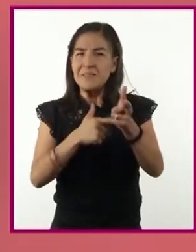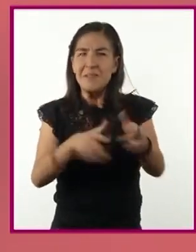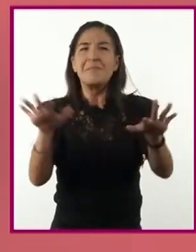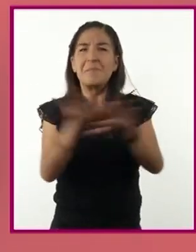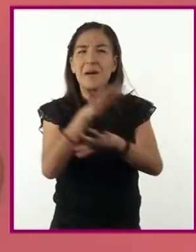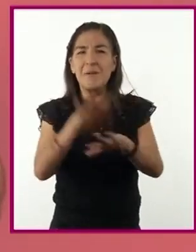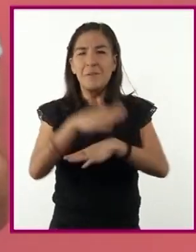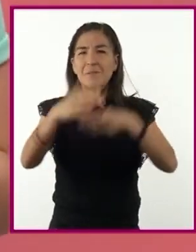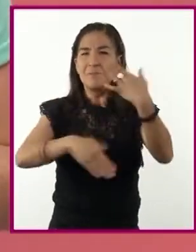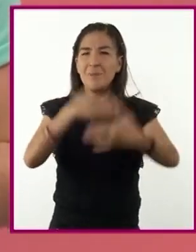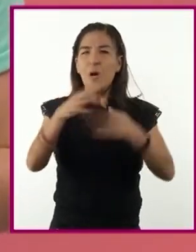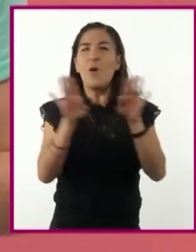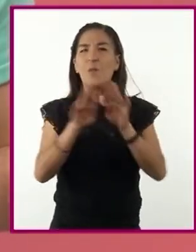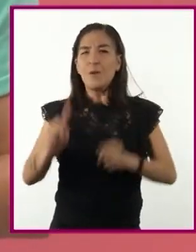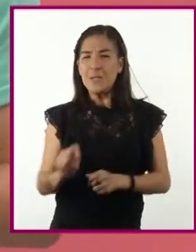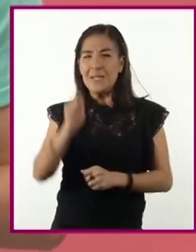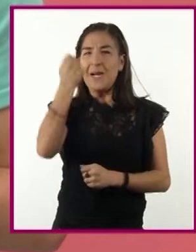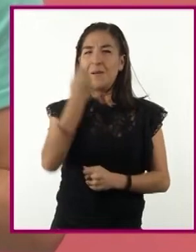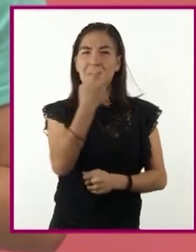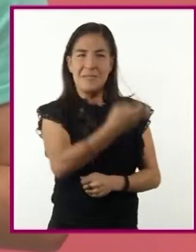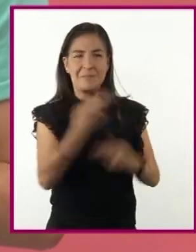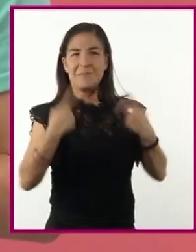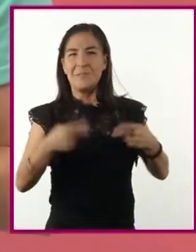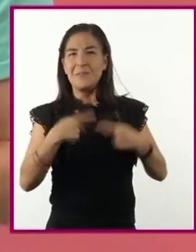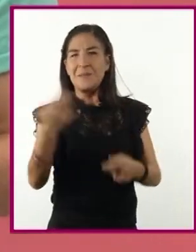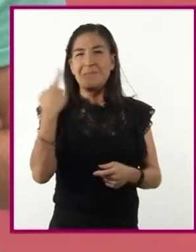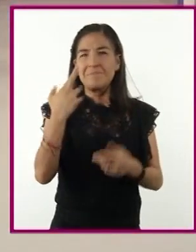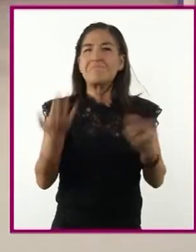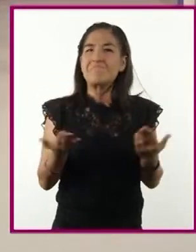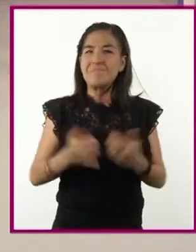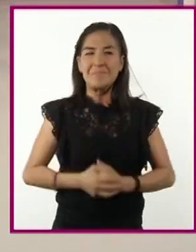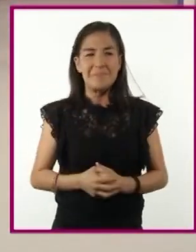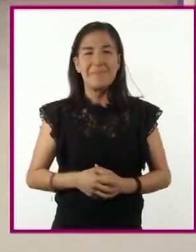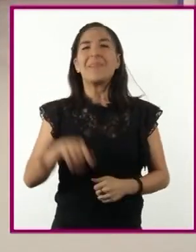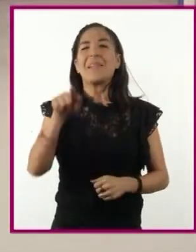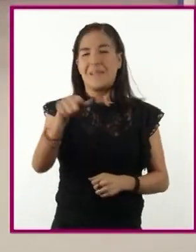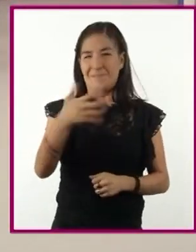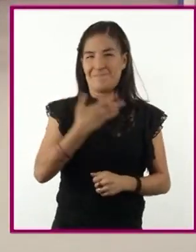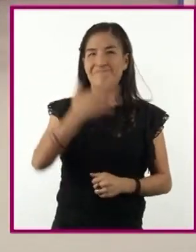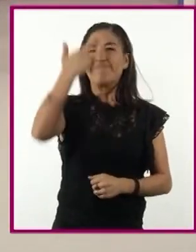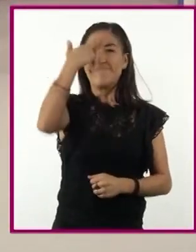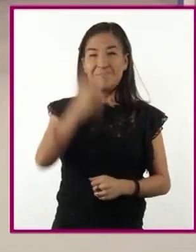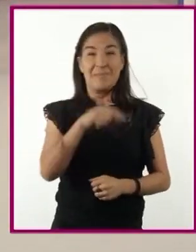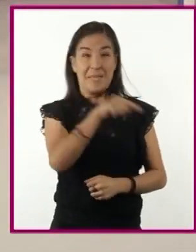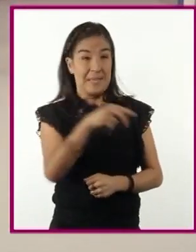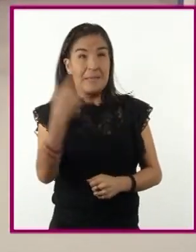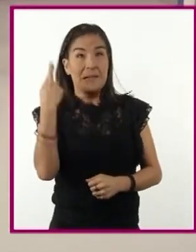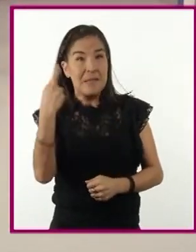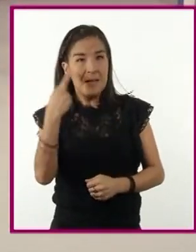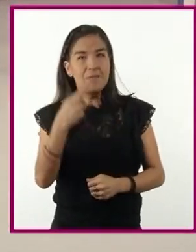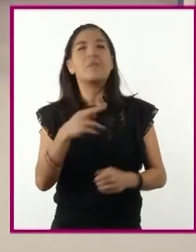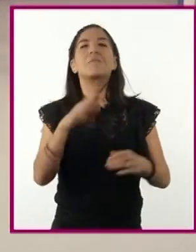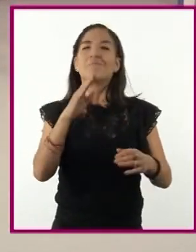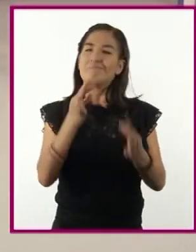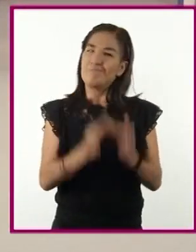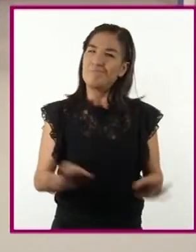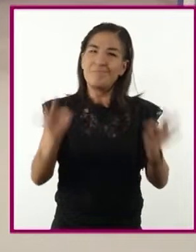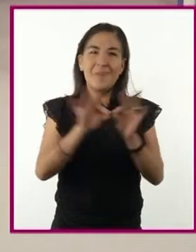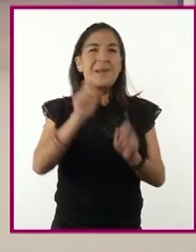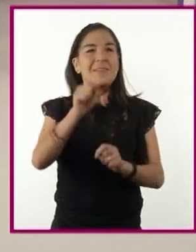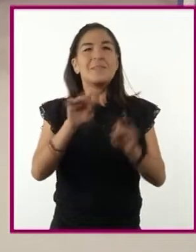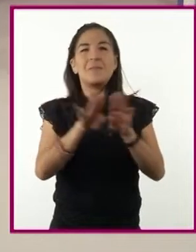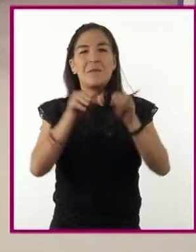que cada vez atrae más a sus oyentes. Tienes razón. La radio ha sido primordial en la